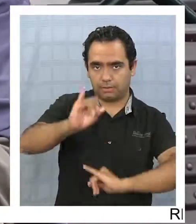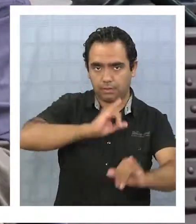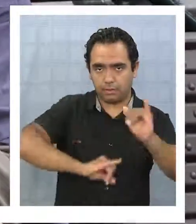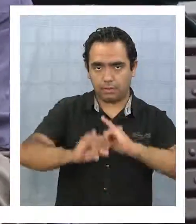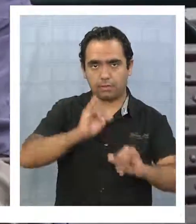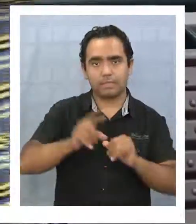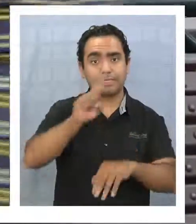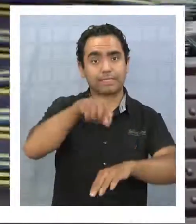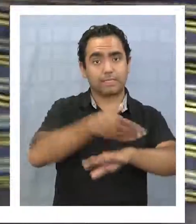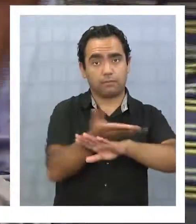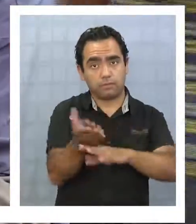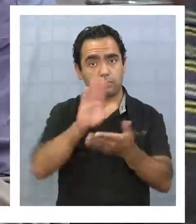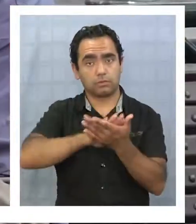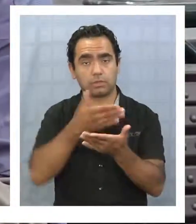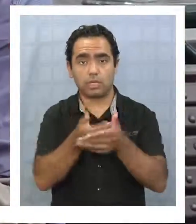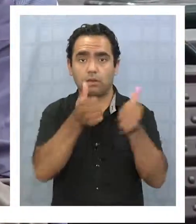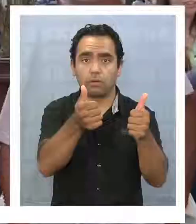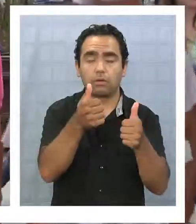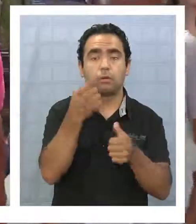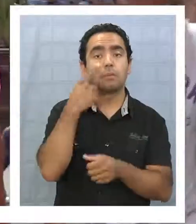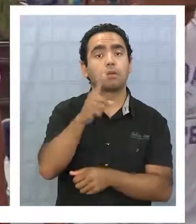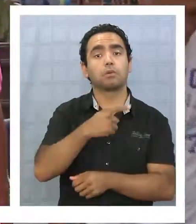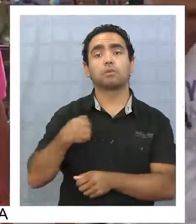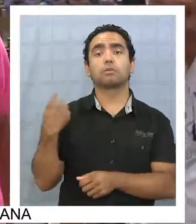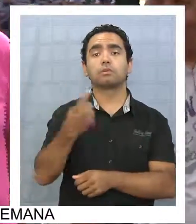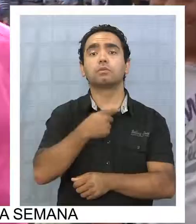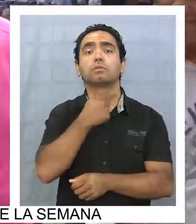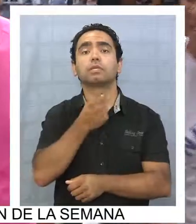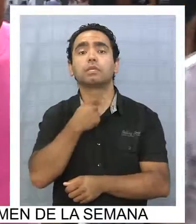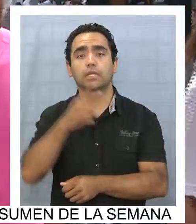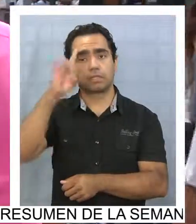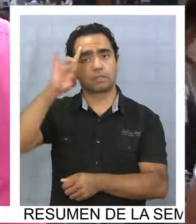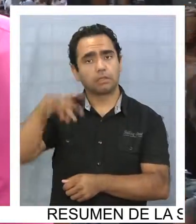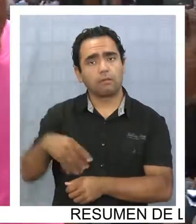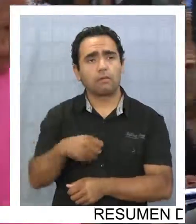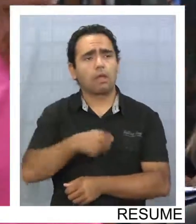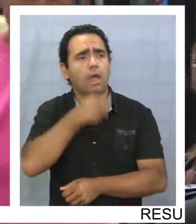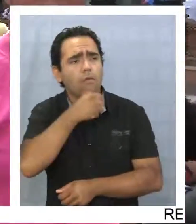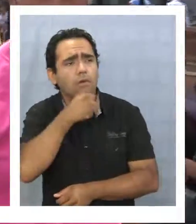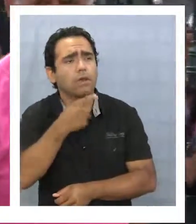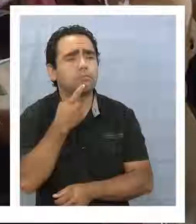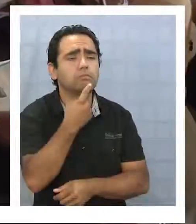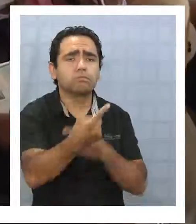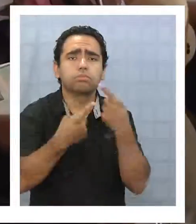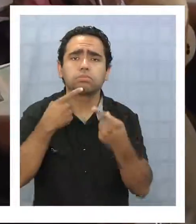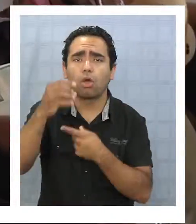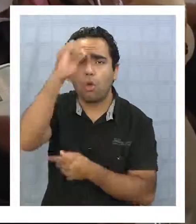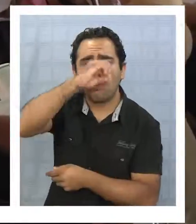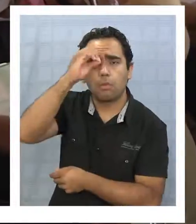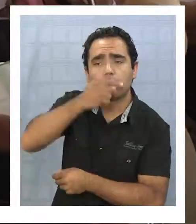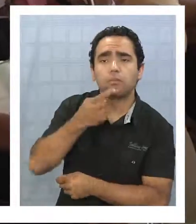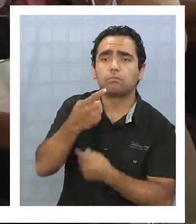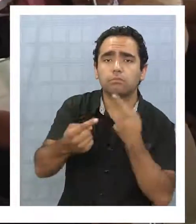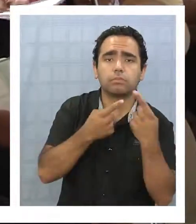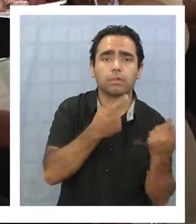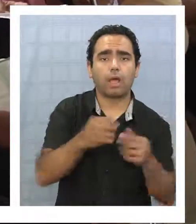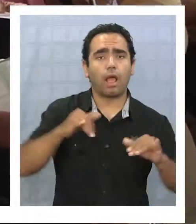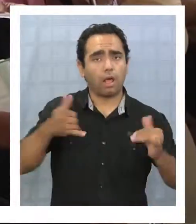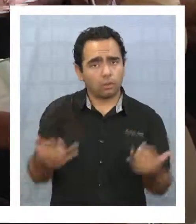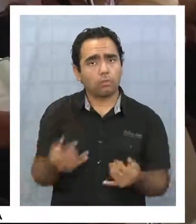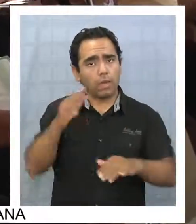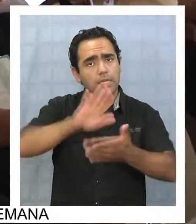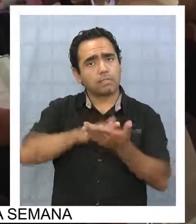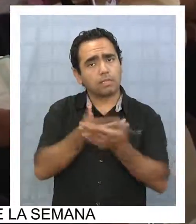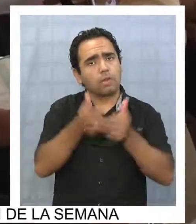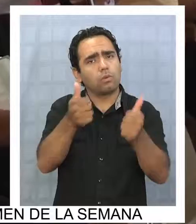revisar las páginas web de los servicios de salud. Sin embargo, nosotros quisimos saber qué piensan los mismos adultos sobre la atención